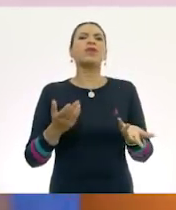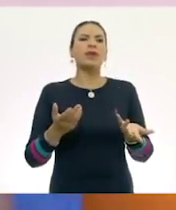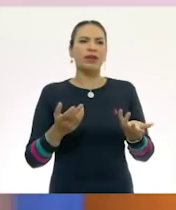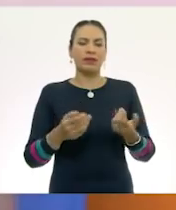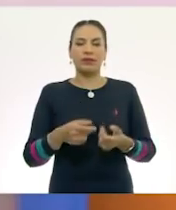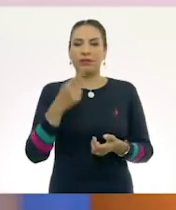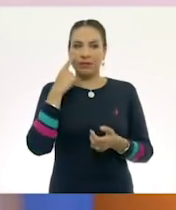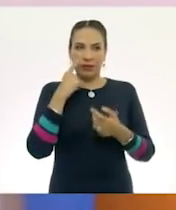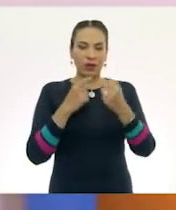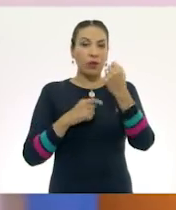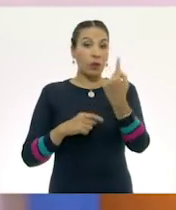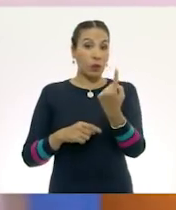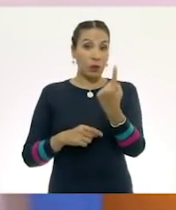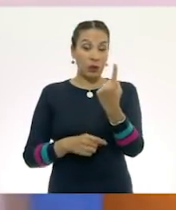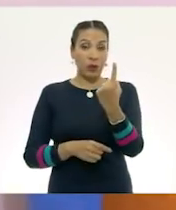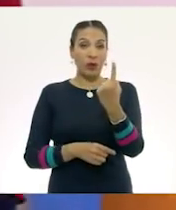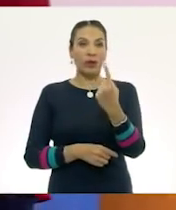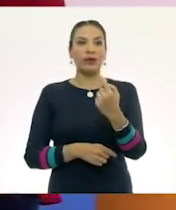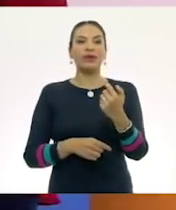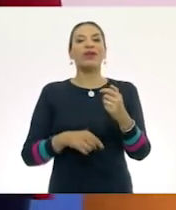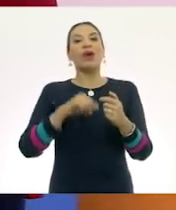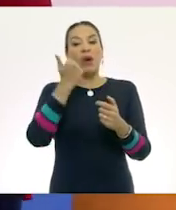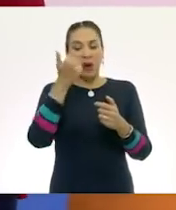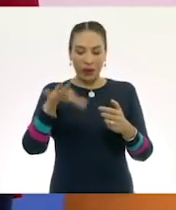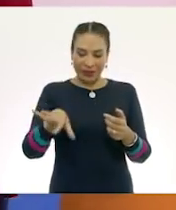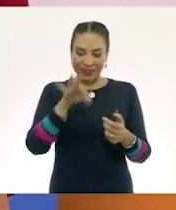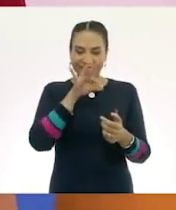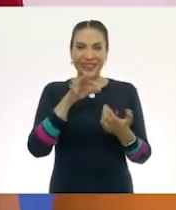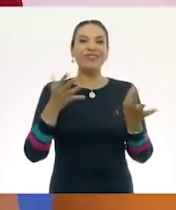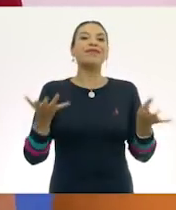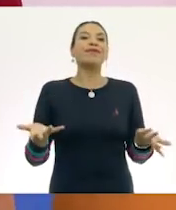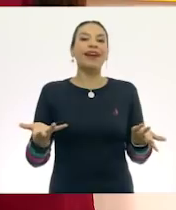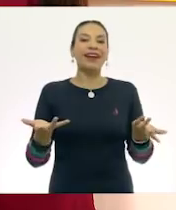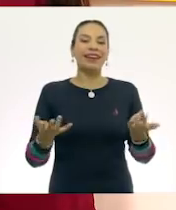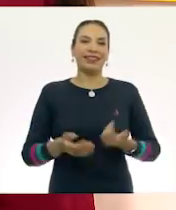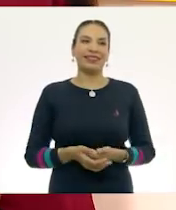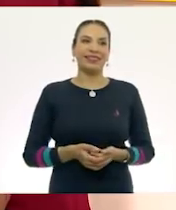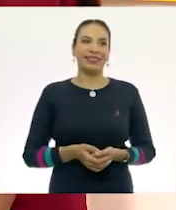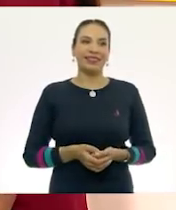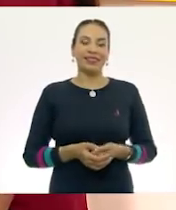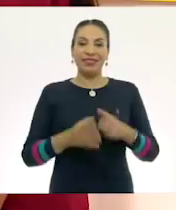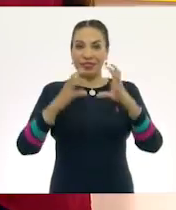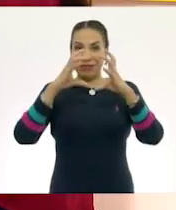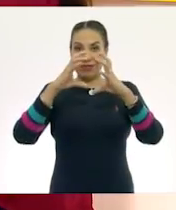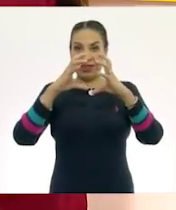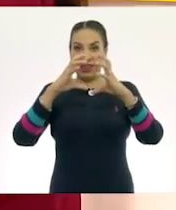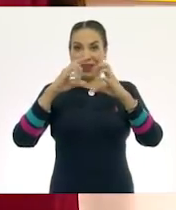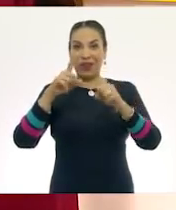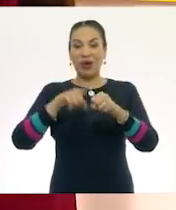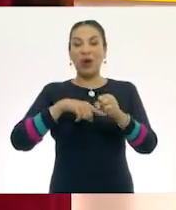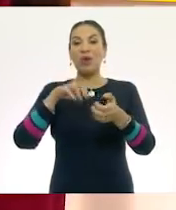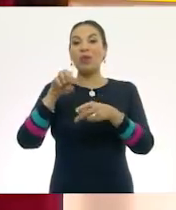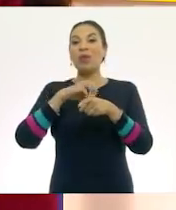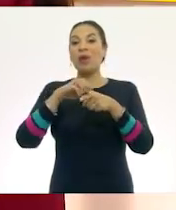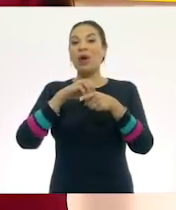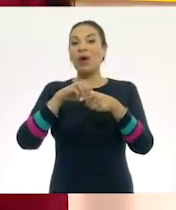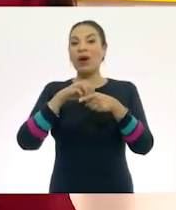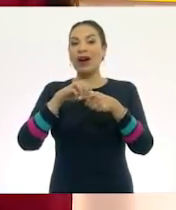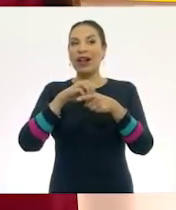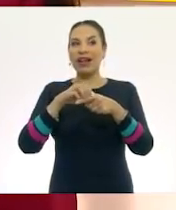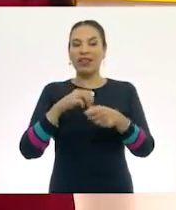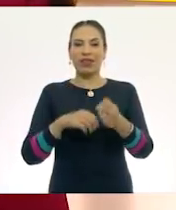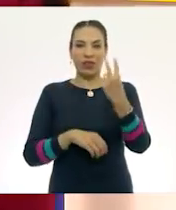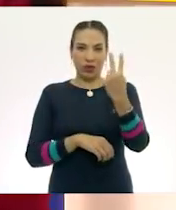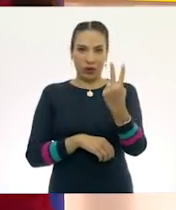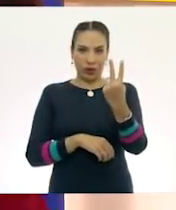uno. Uno. ¿Quieres tomar otro? Sí. Una pelota morada. Una pelota. Dos.